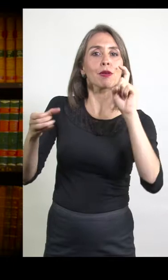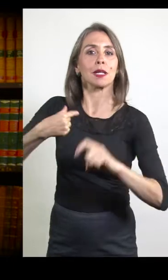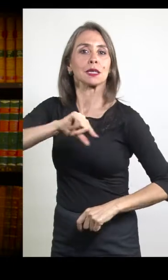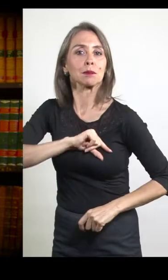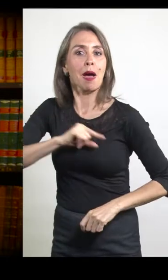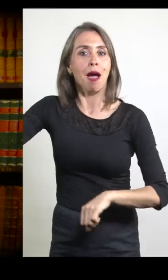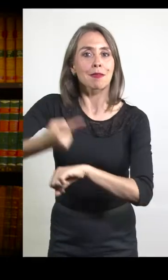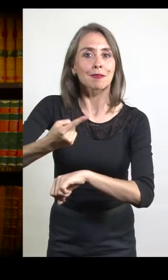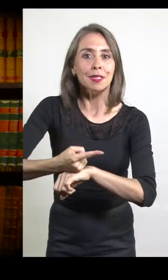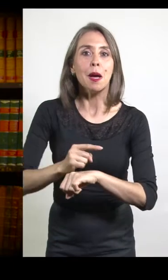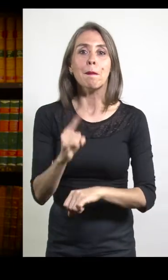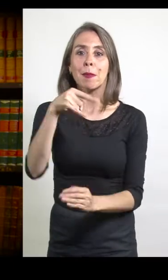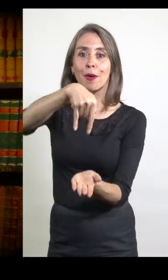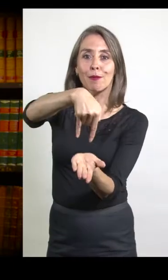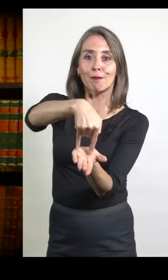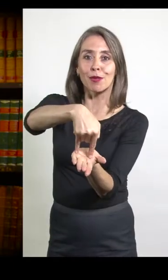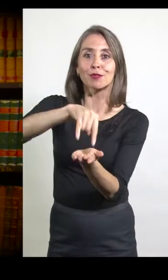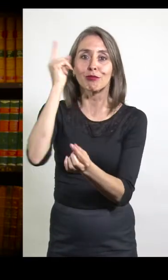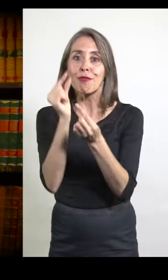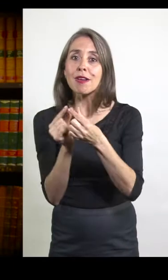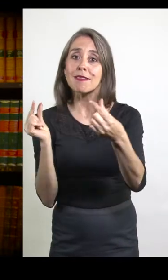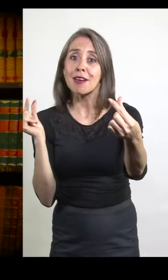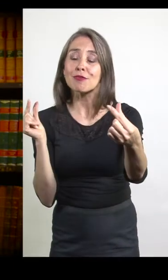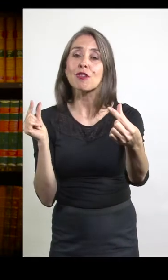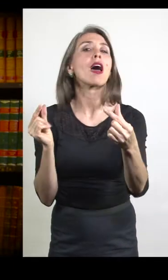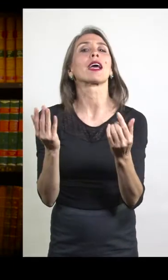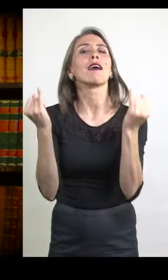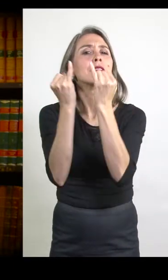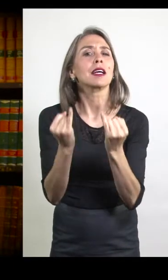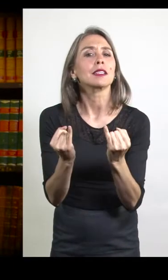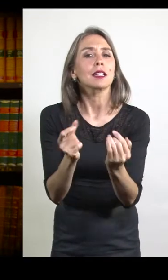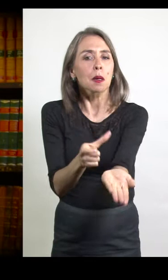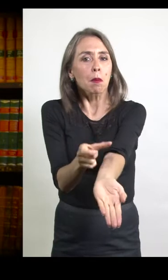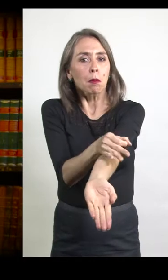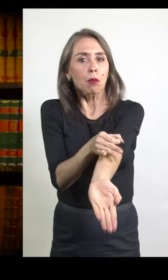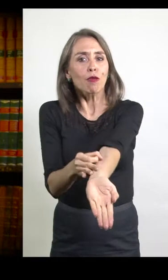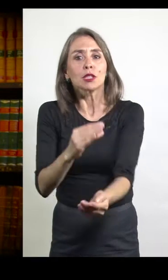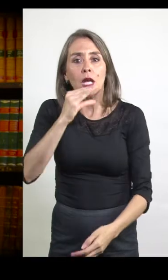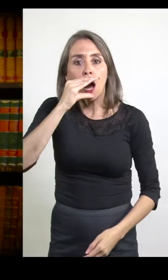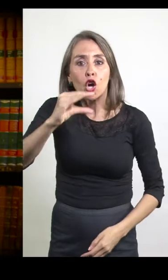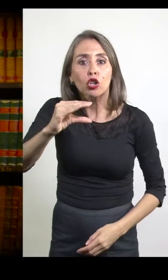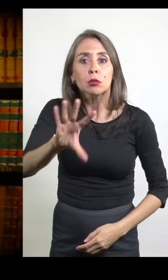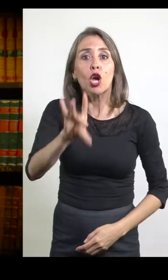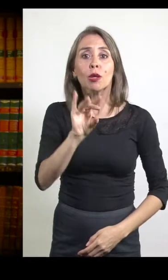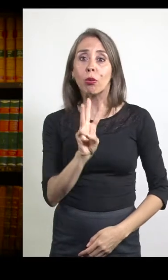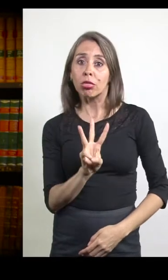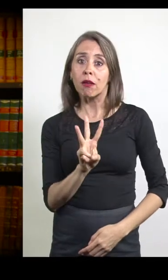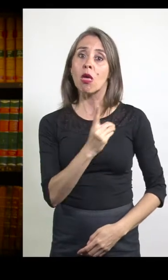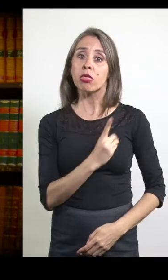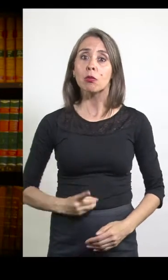Este primer Congreso Nacional se caracterizó, por ejemplo, porque la provincia de Concepción eligió tres diputados